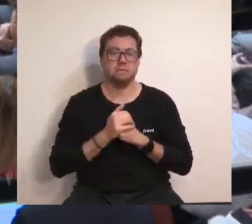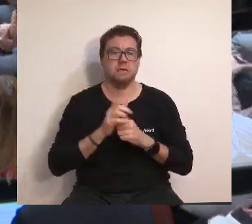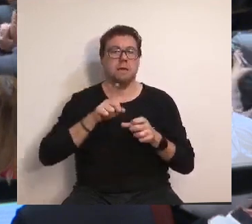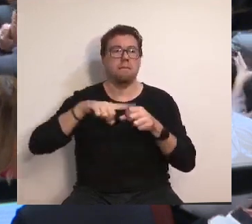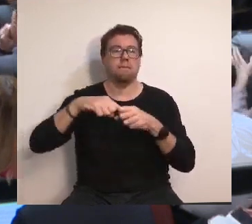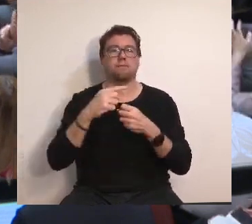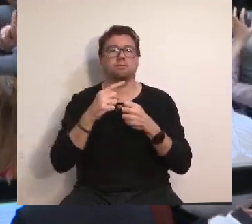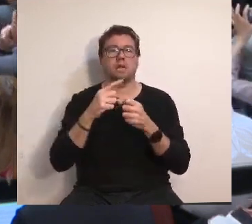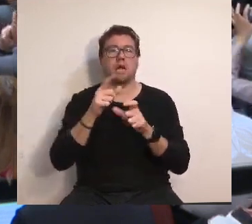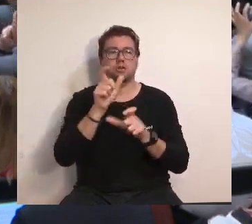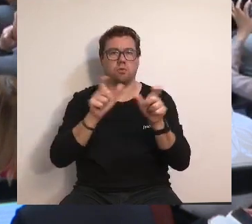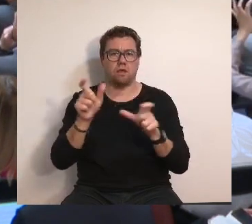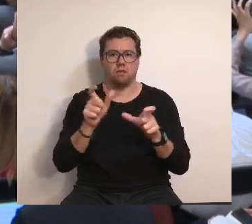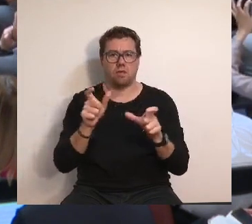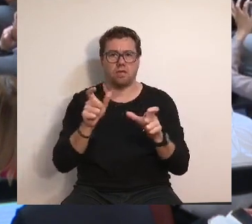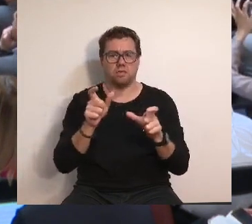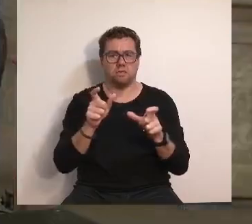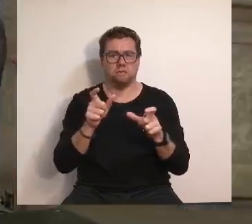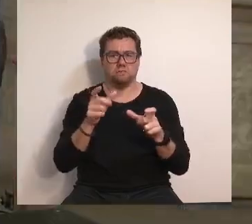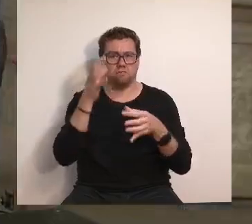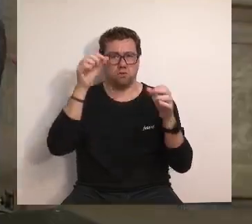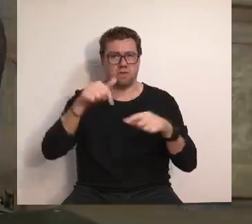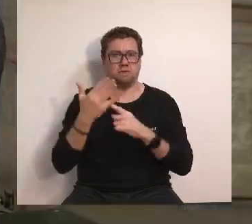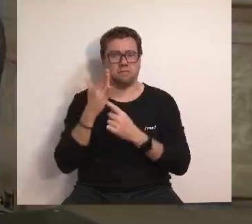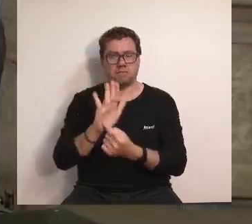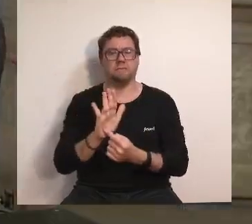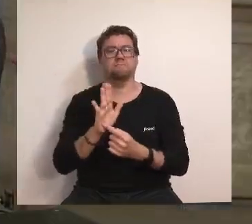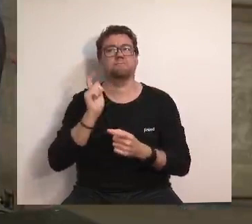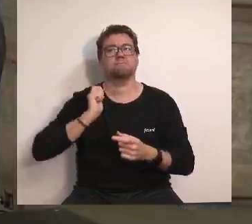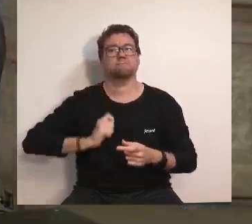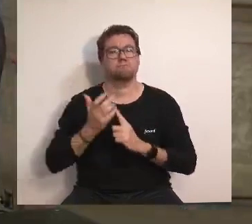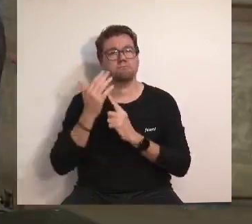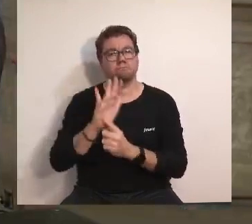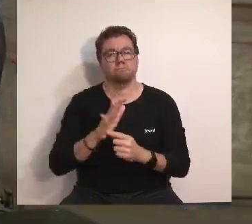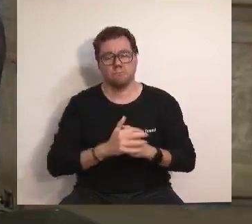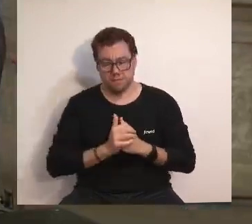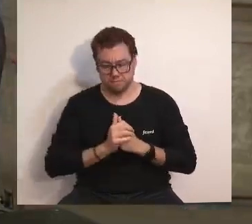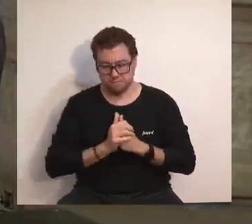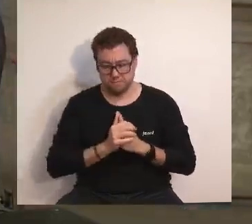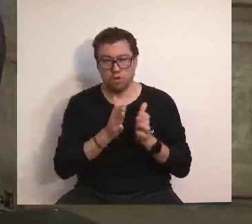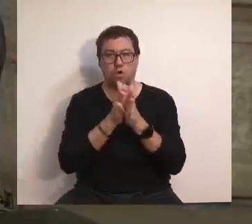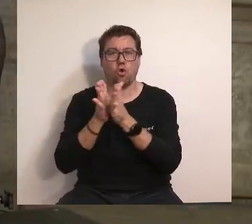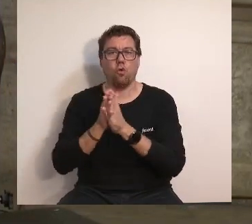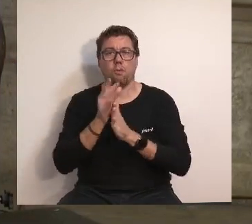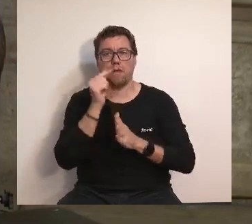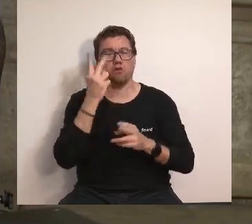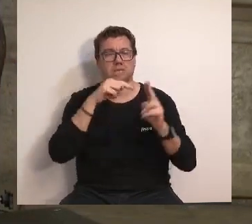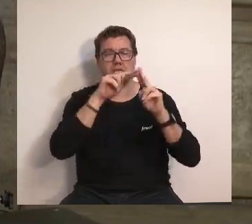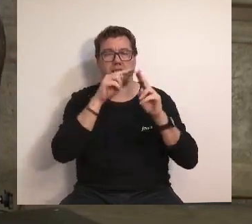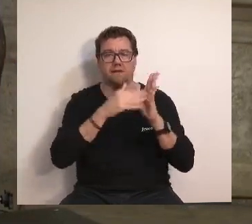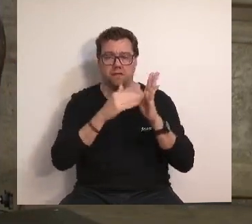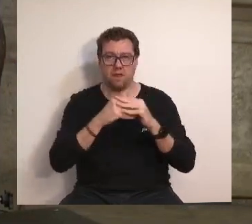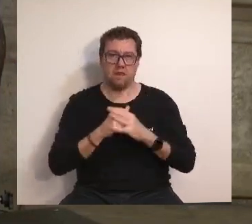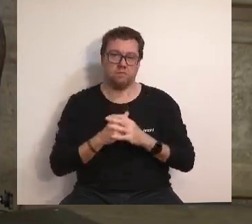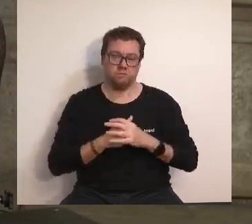viviendas, Mazón asegura que este plan surge de la corresponsabilidad entre todas las administraciones públicas y privadas para dar